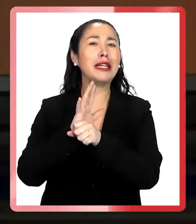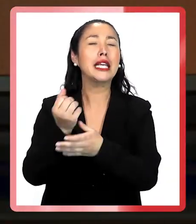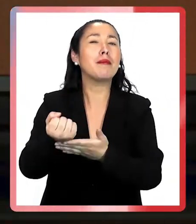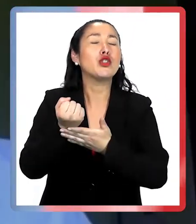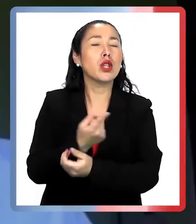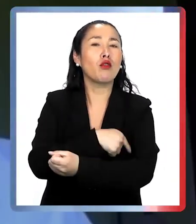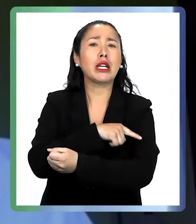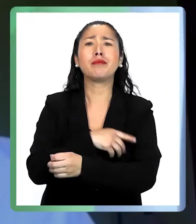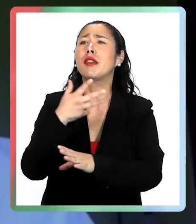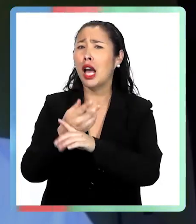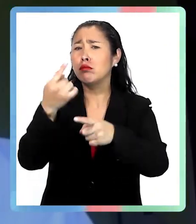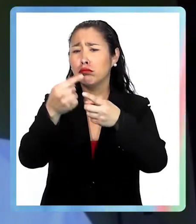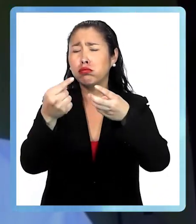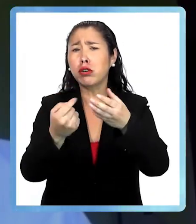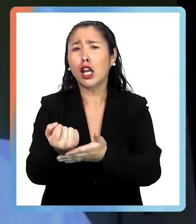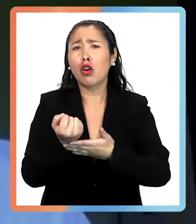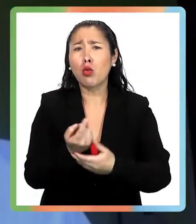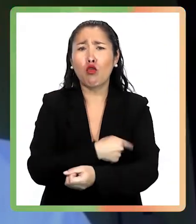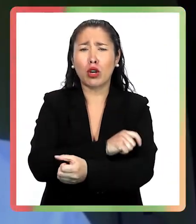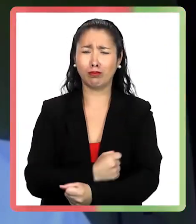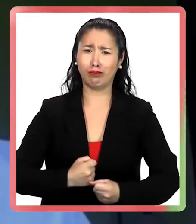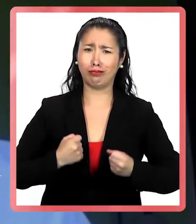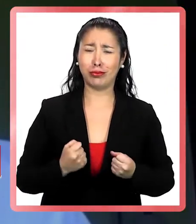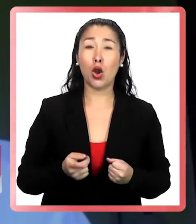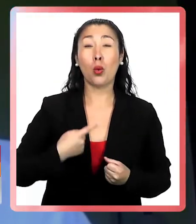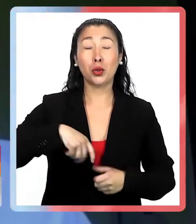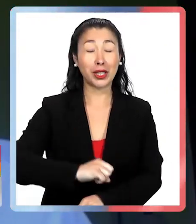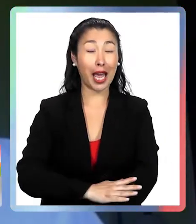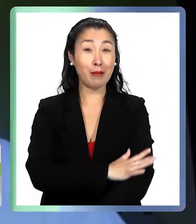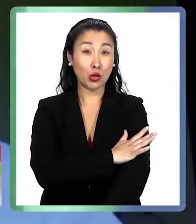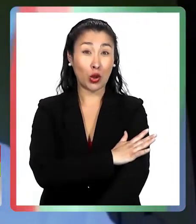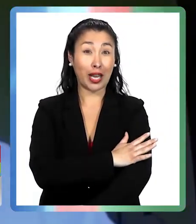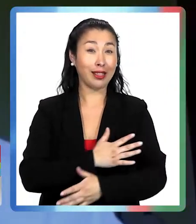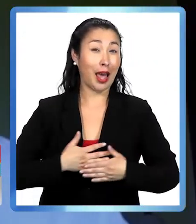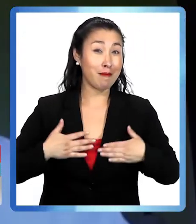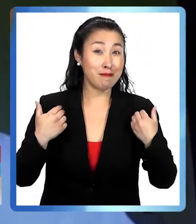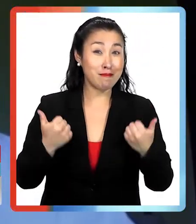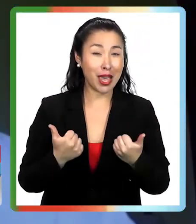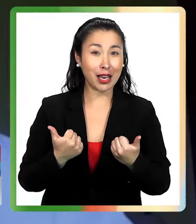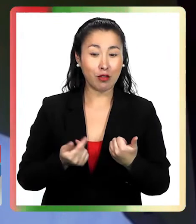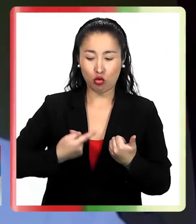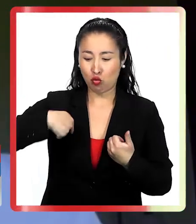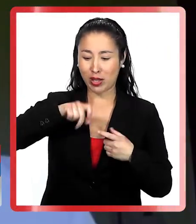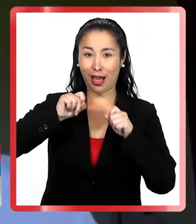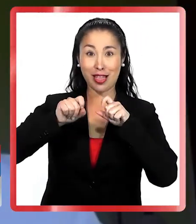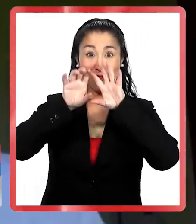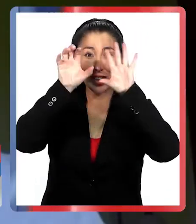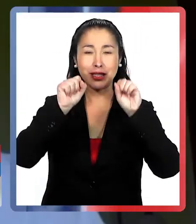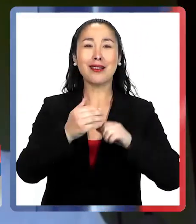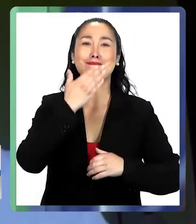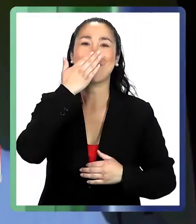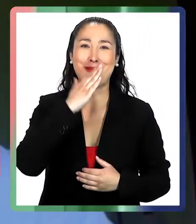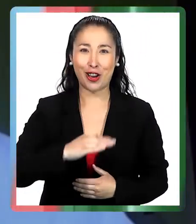fuertes? Hay hartas cosas que nos hacen fuertes. Cuando nuestras emociones están bien, nuestra inmunidad está mejor.